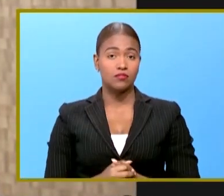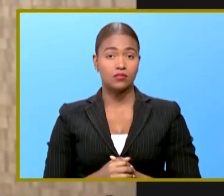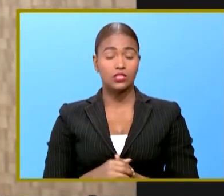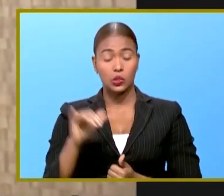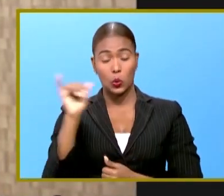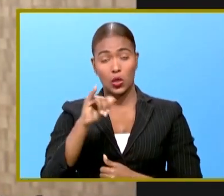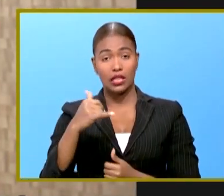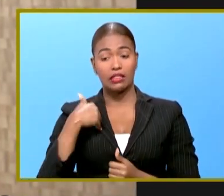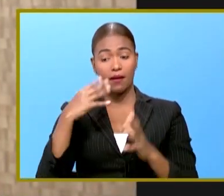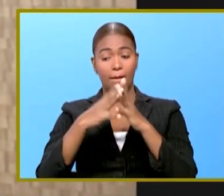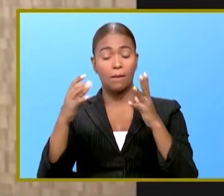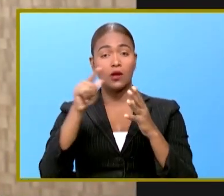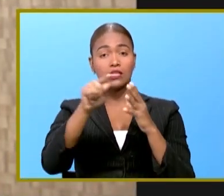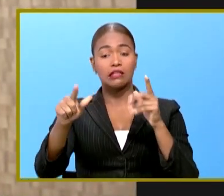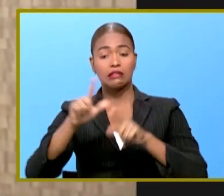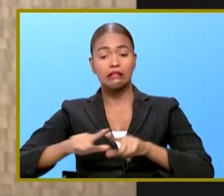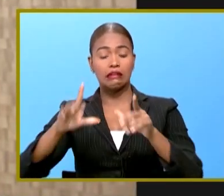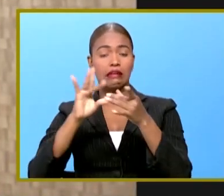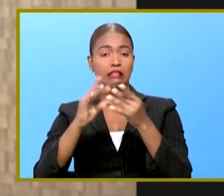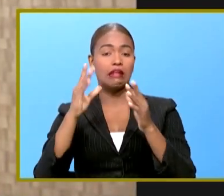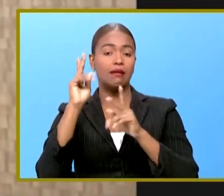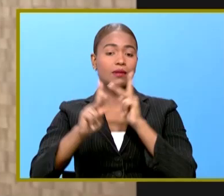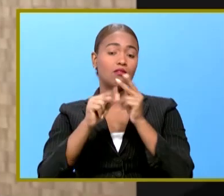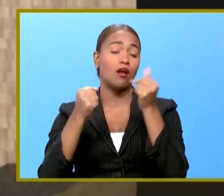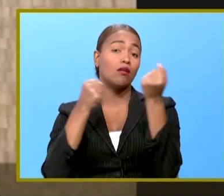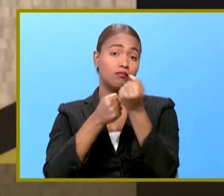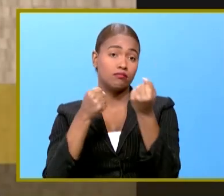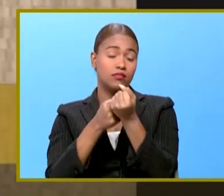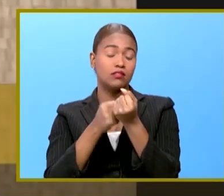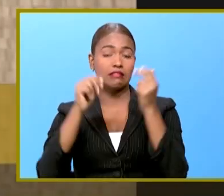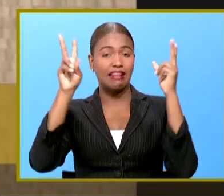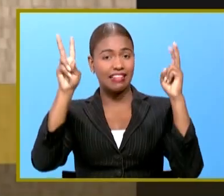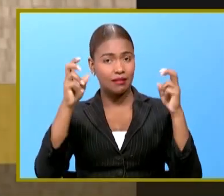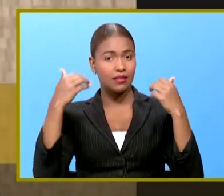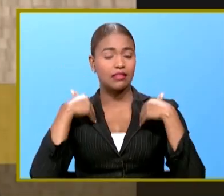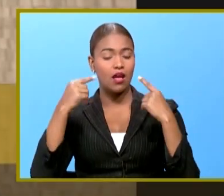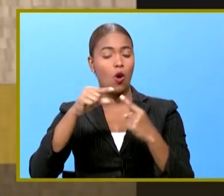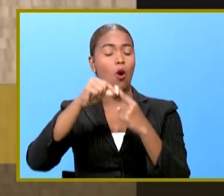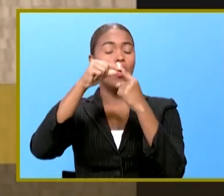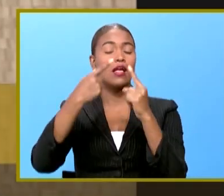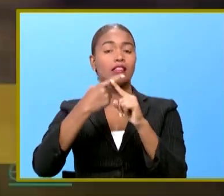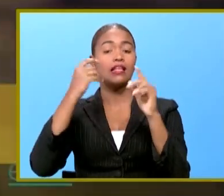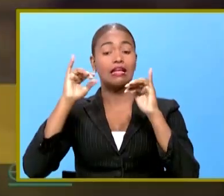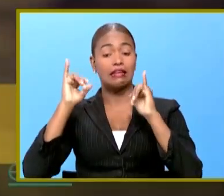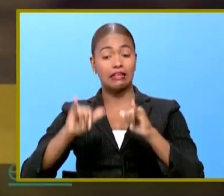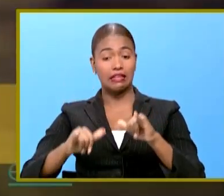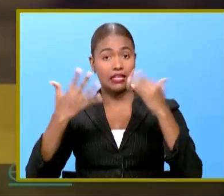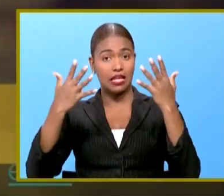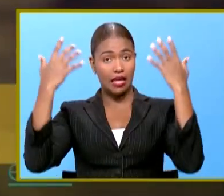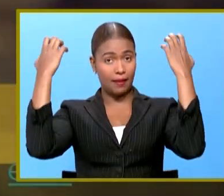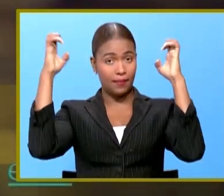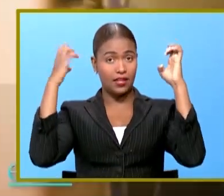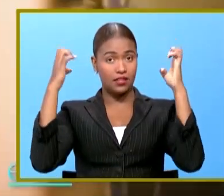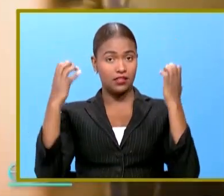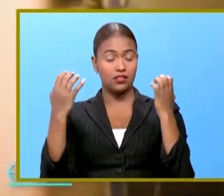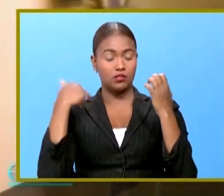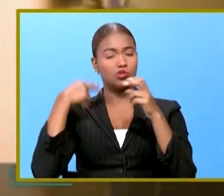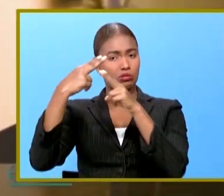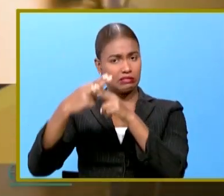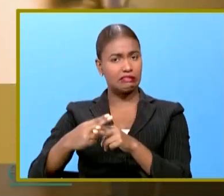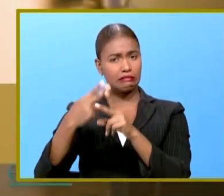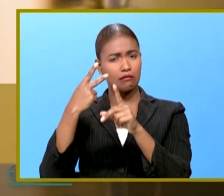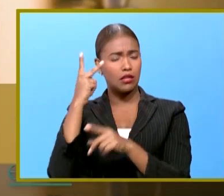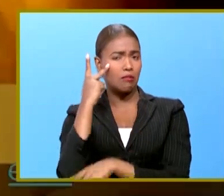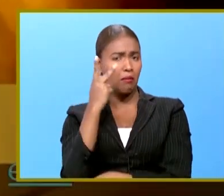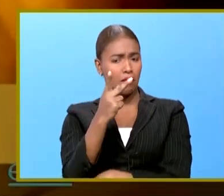y hay muchos sectores de la sociedad que lo están apoyando el tema principal del estado de emergencia si lo miramos desde un